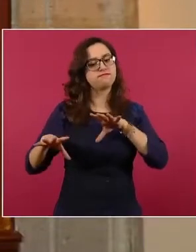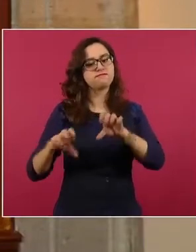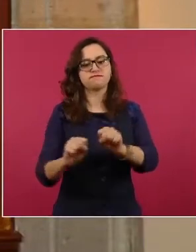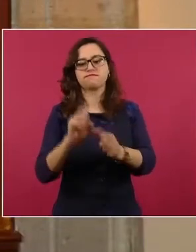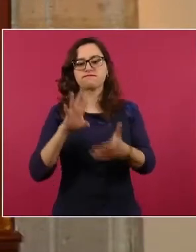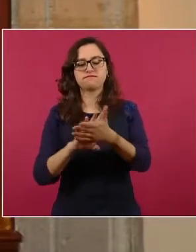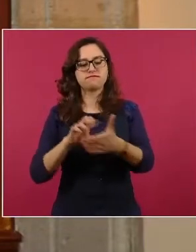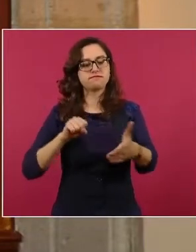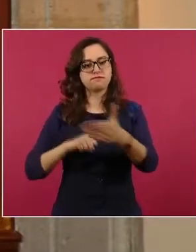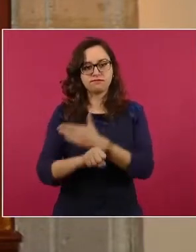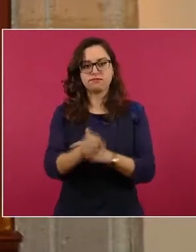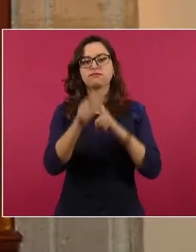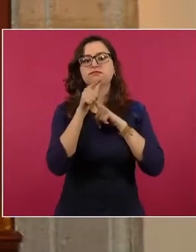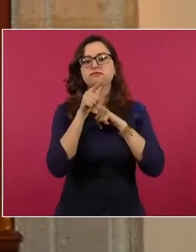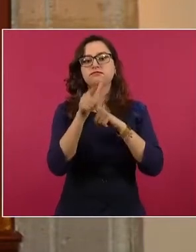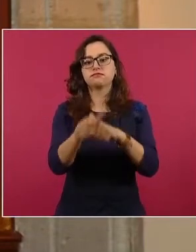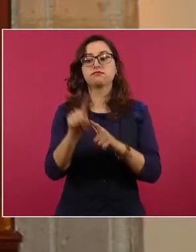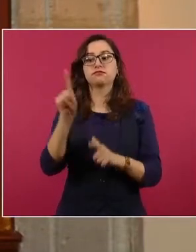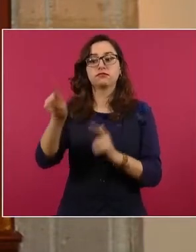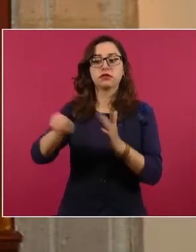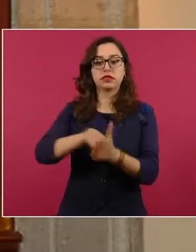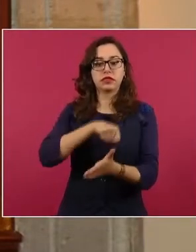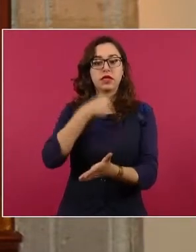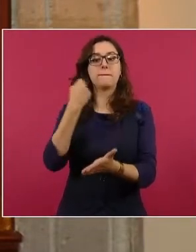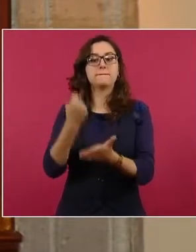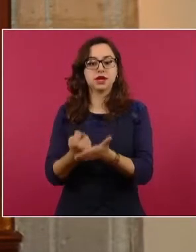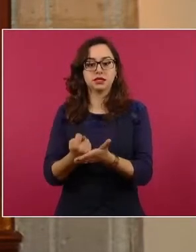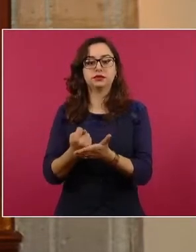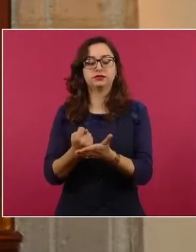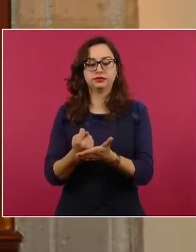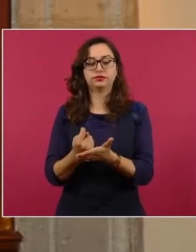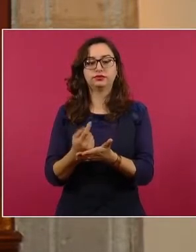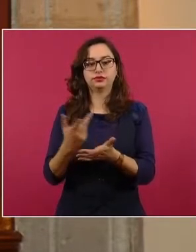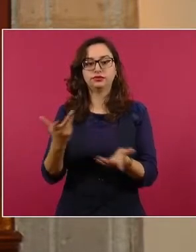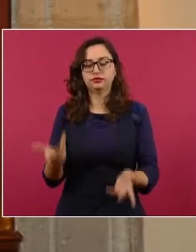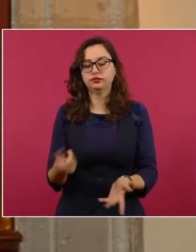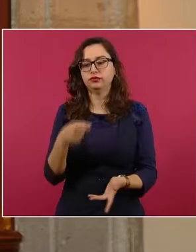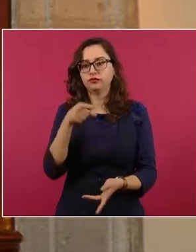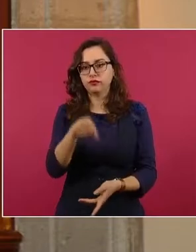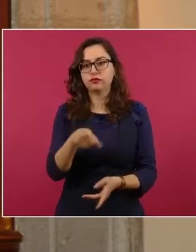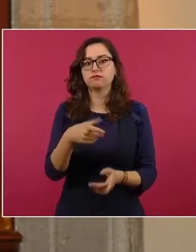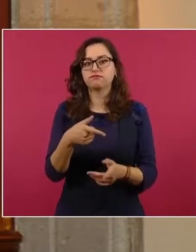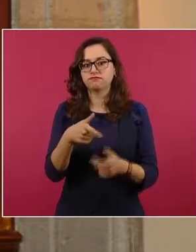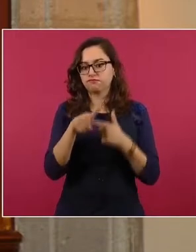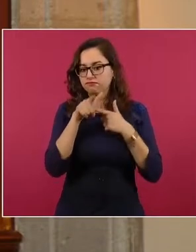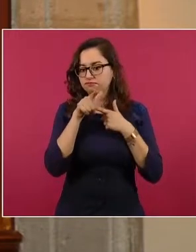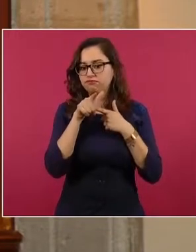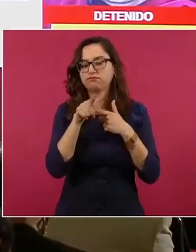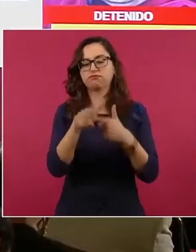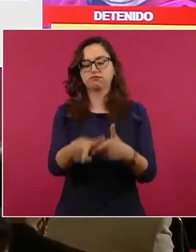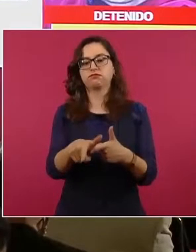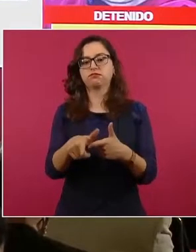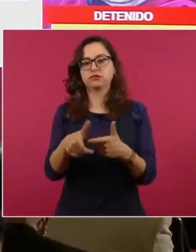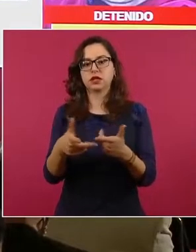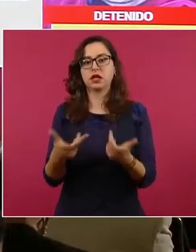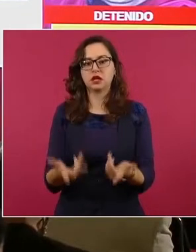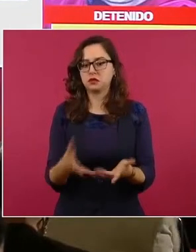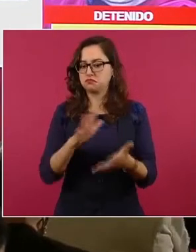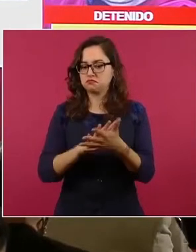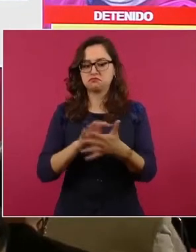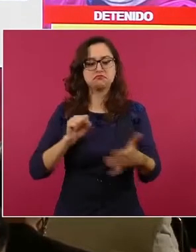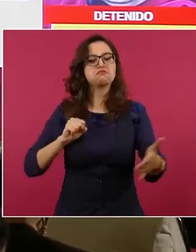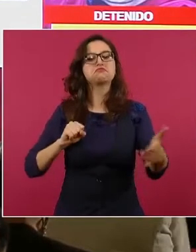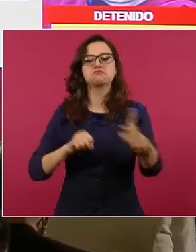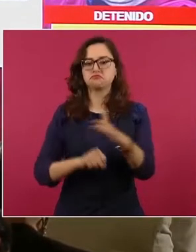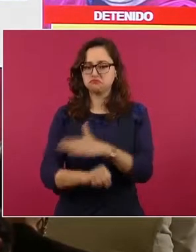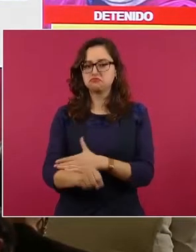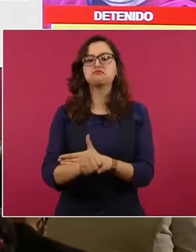Tamaulipas, todavía en el anterior sistema de justicia penal. Por eso, en este caso fue auto de